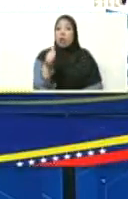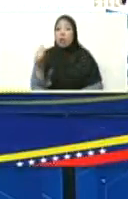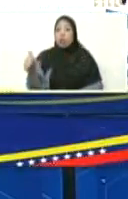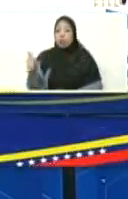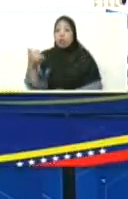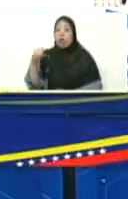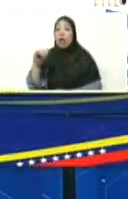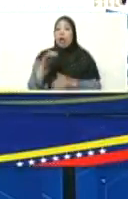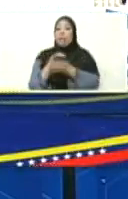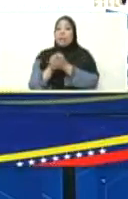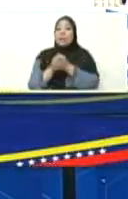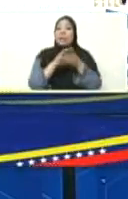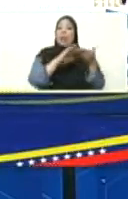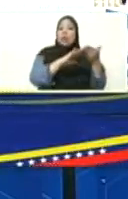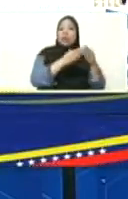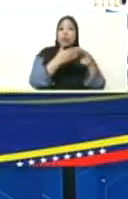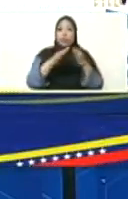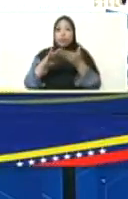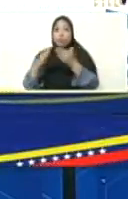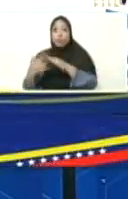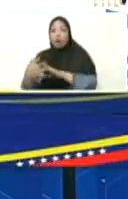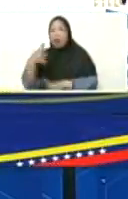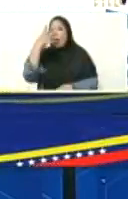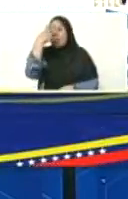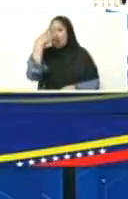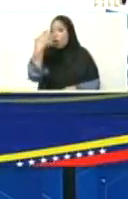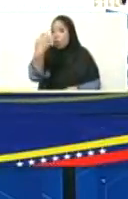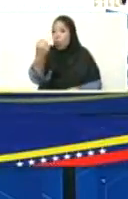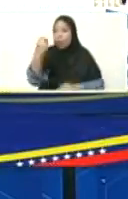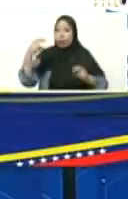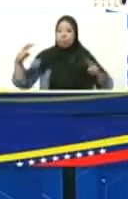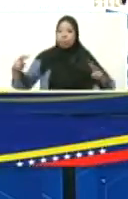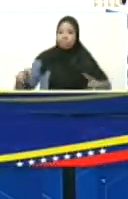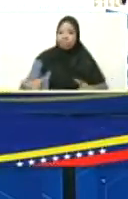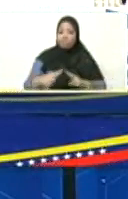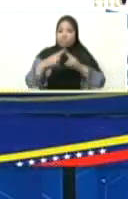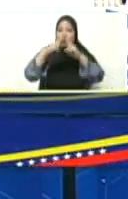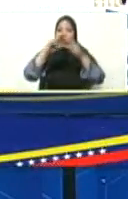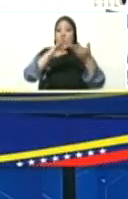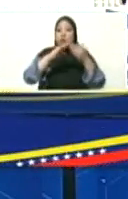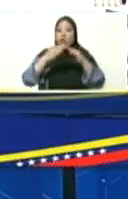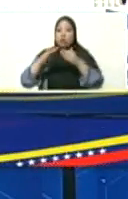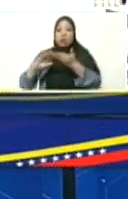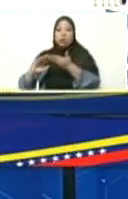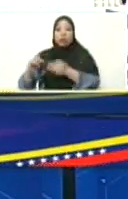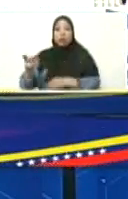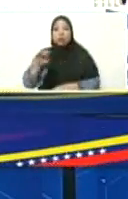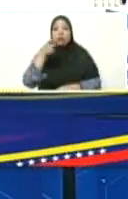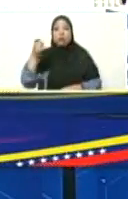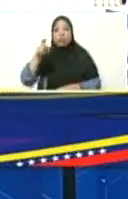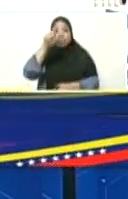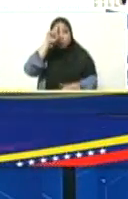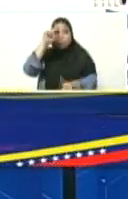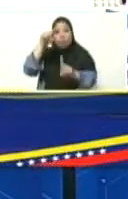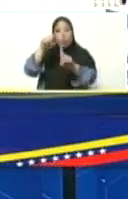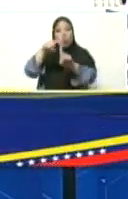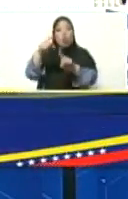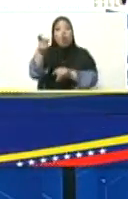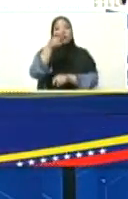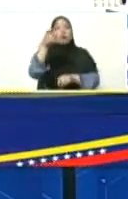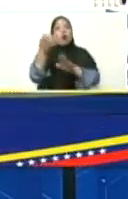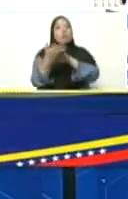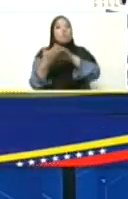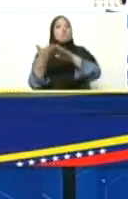La armonía, el entendimiento, el encuentro comunitario. Hay que buscar la superación de los problemas que